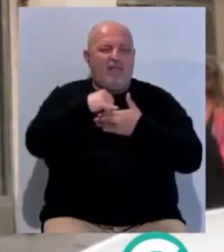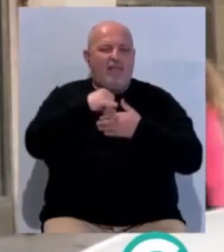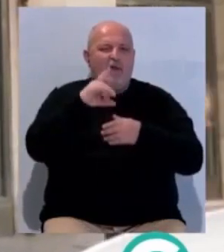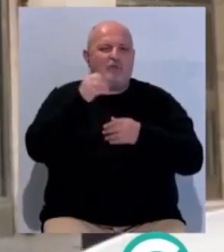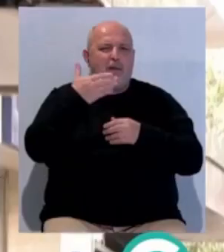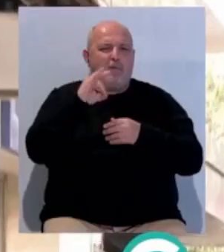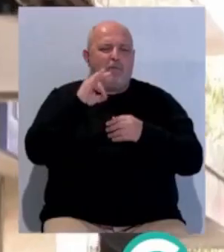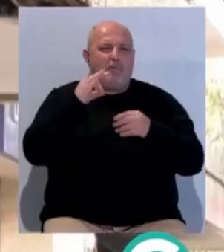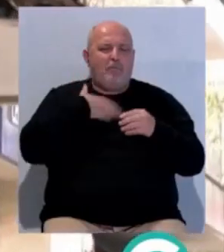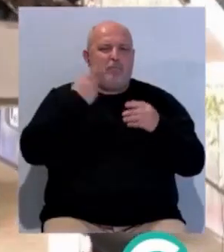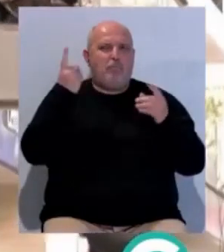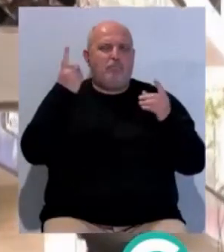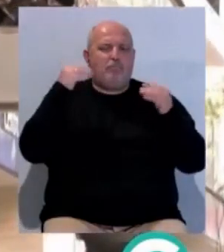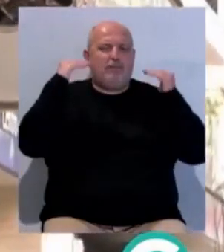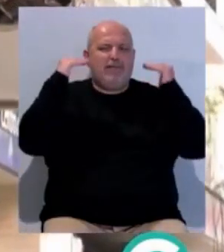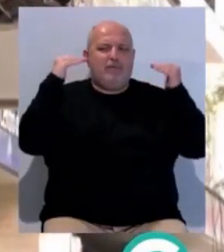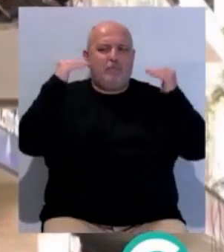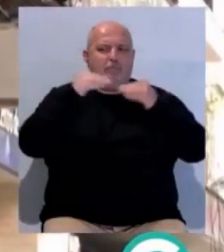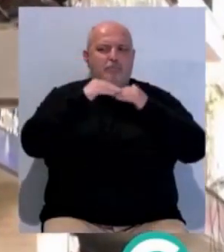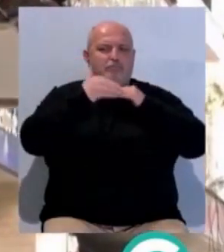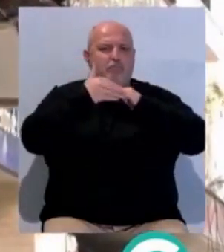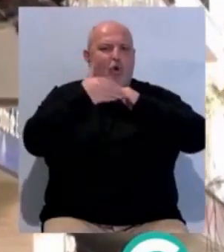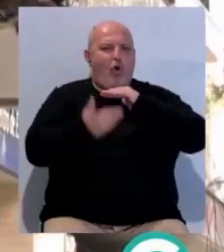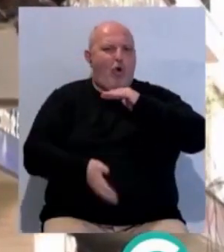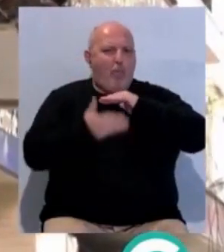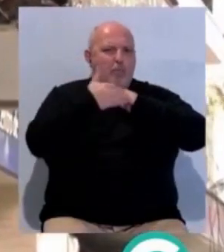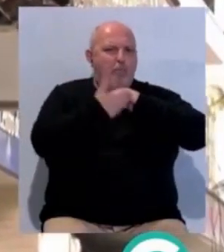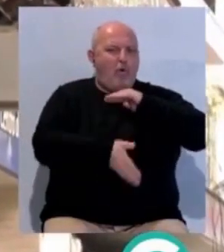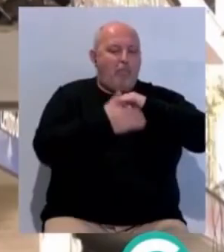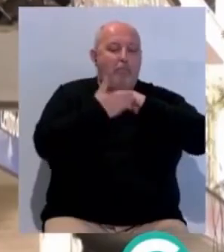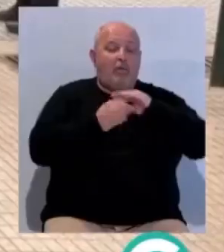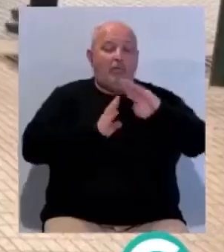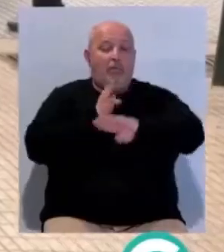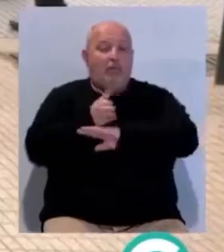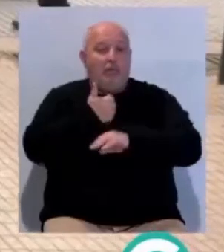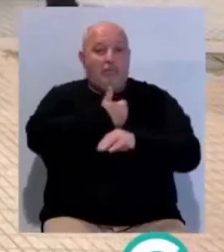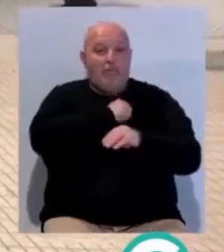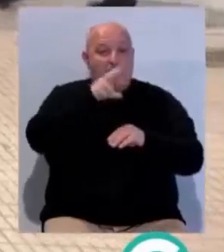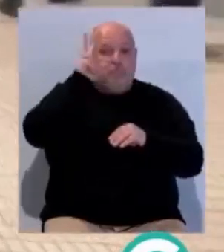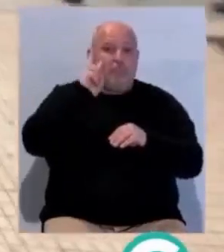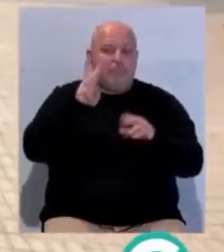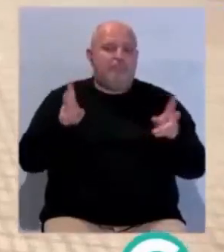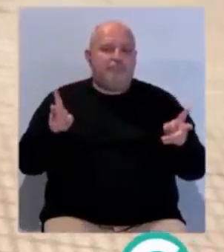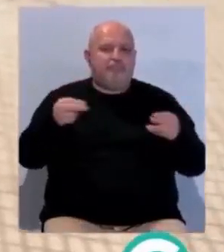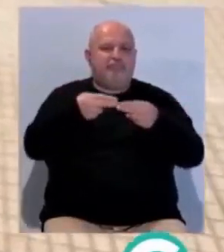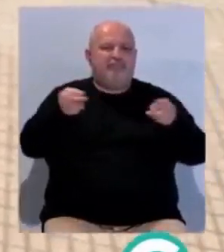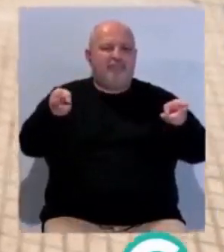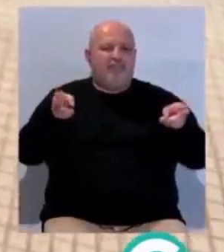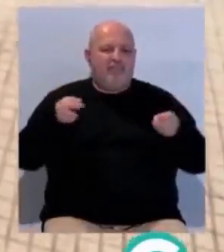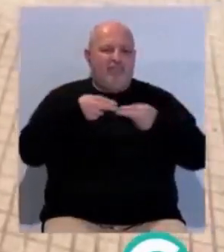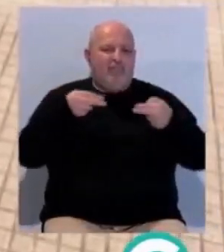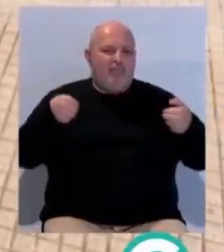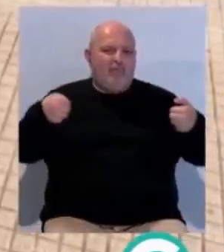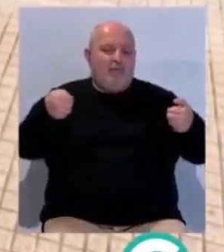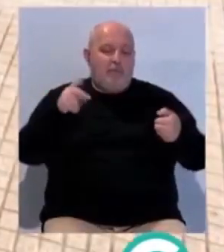Balbo por la caída de parte de un techo de un local comercial. Tras su llegada a las fuerzas de seguridad acordonaron la zona para garantizar la